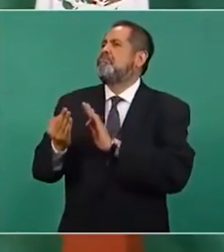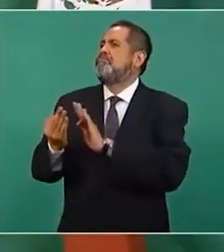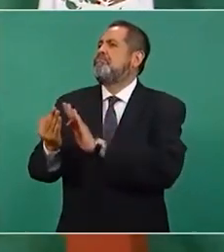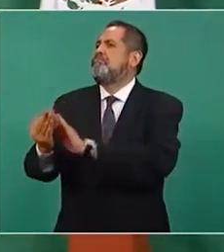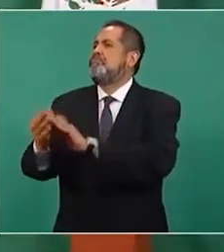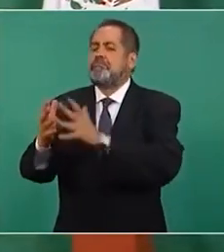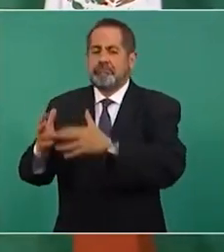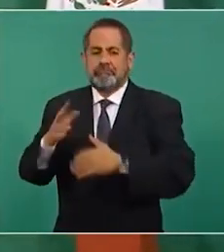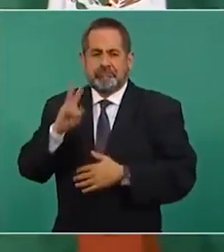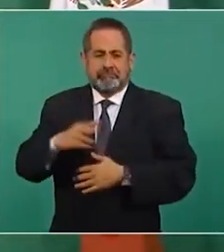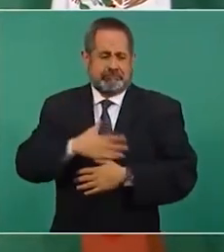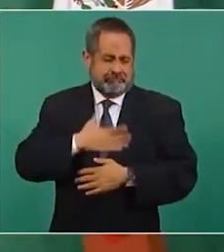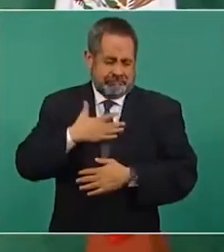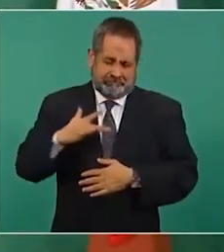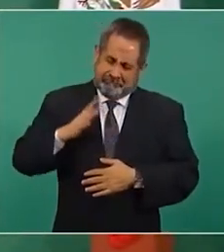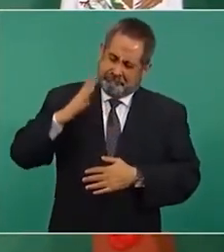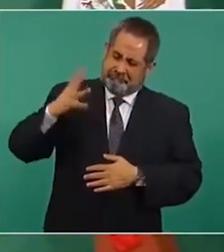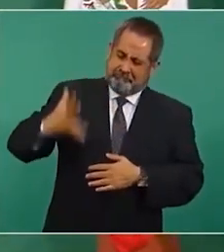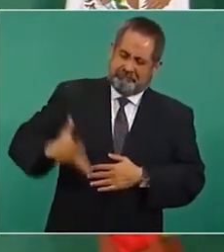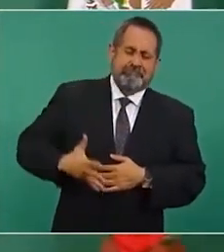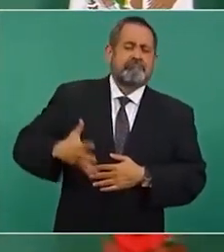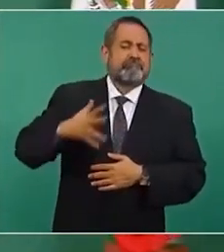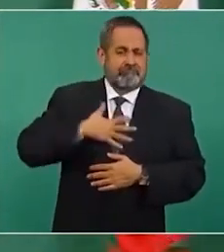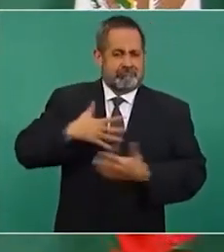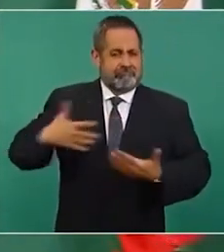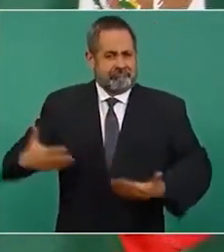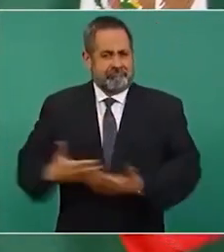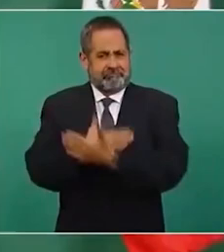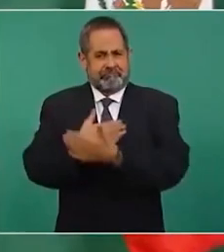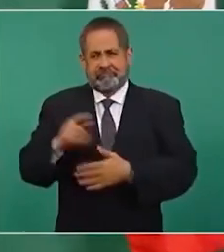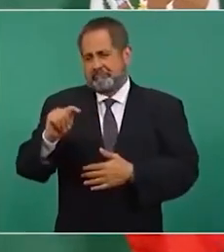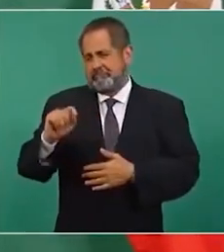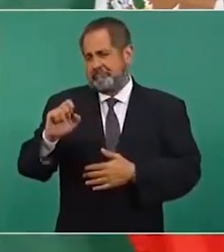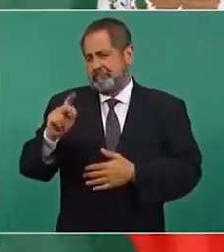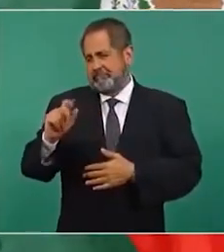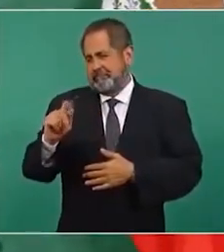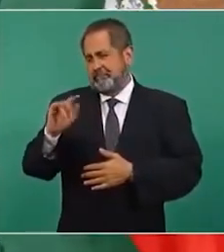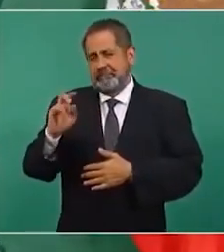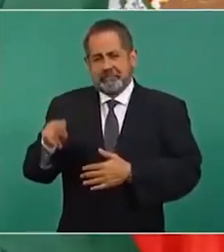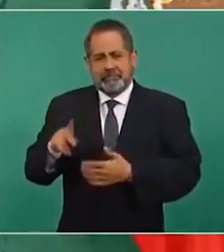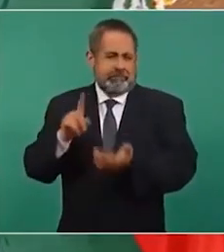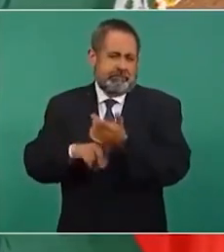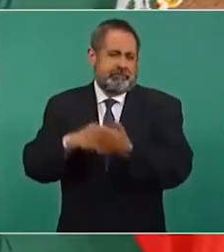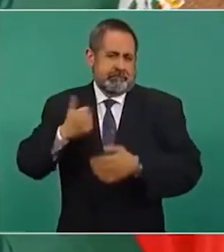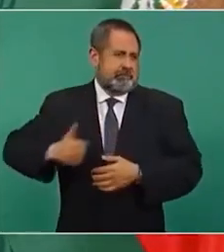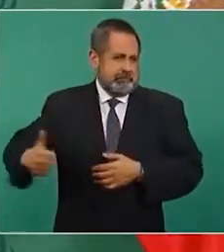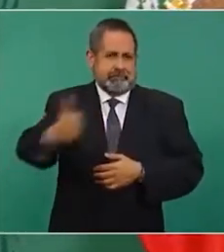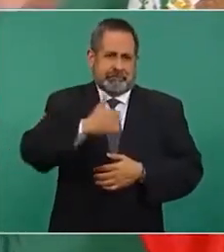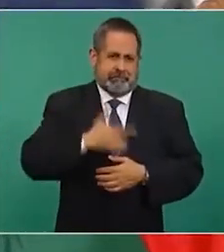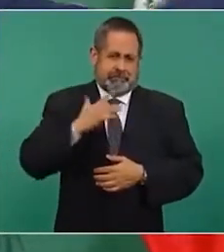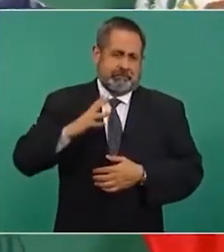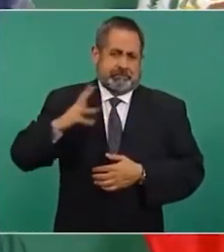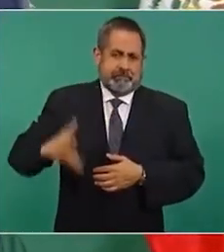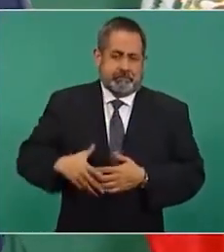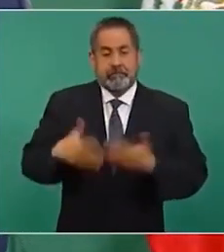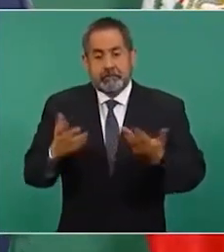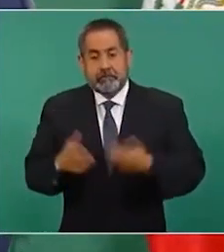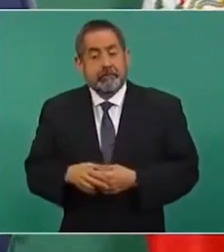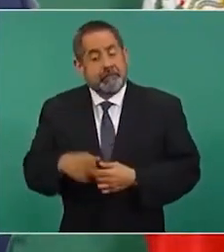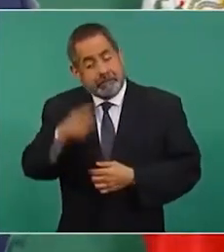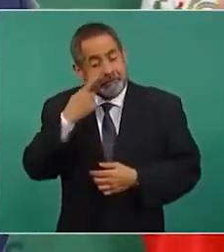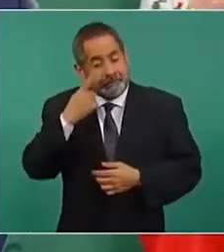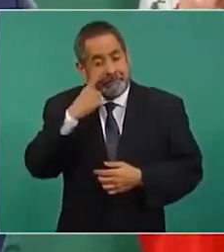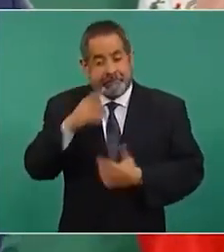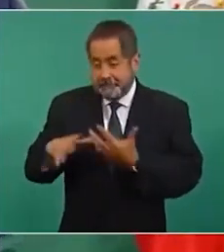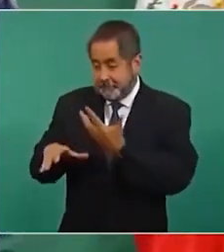y me da mucho orgullo ser de mi pueblo como todos nos sentimos orgullosos bueno los migrantes